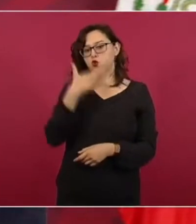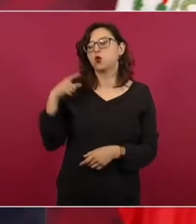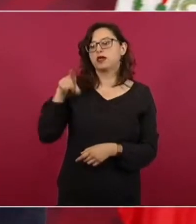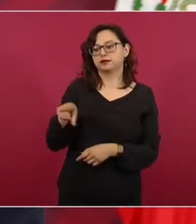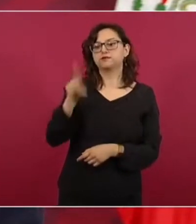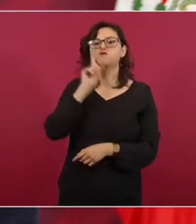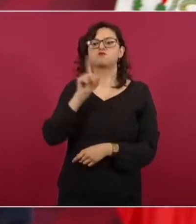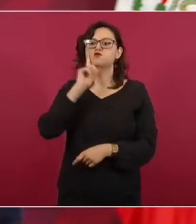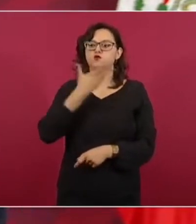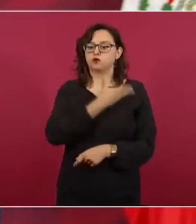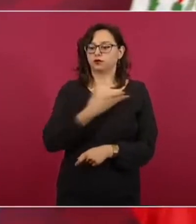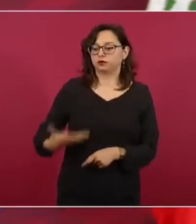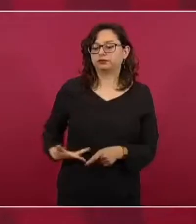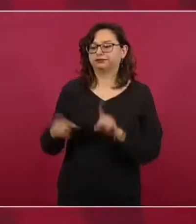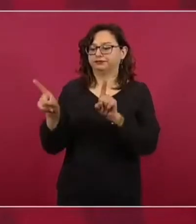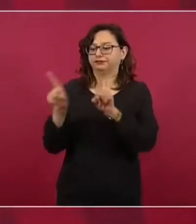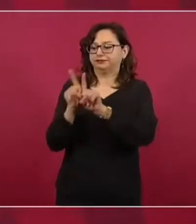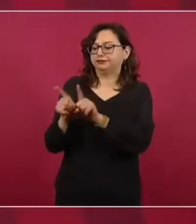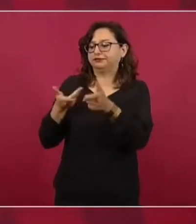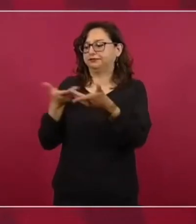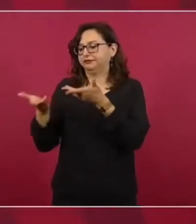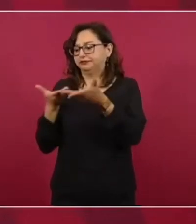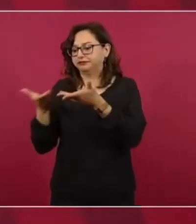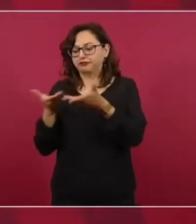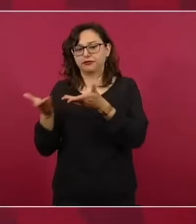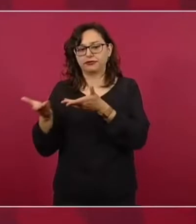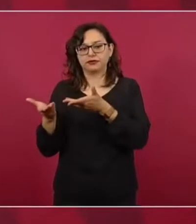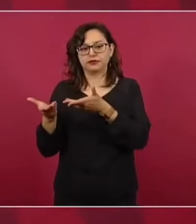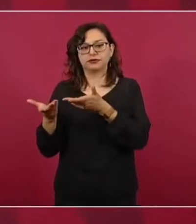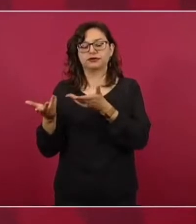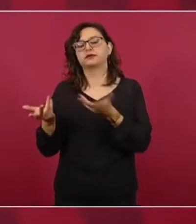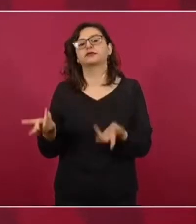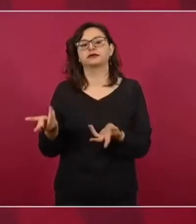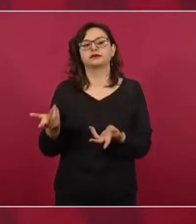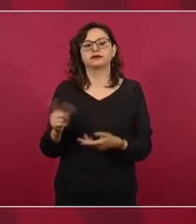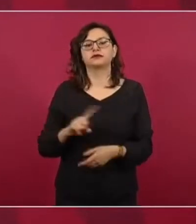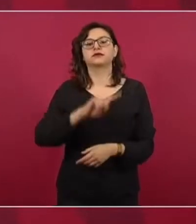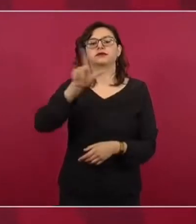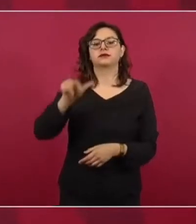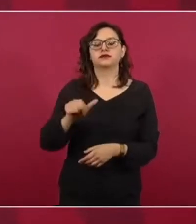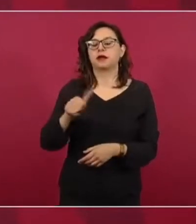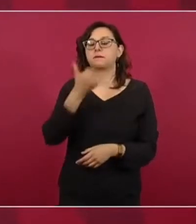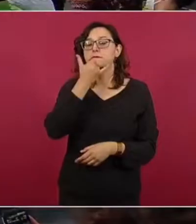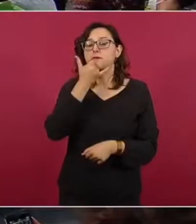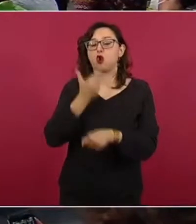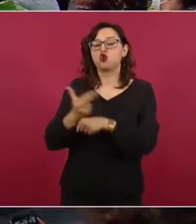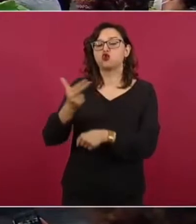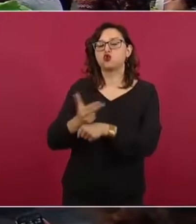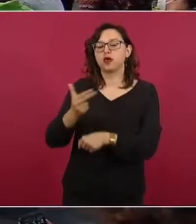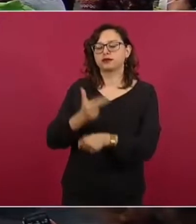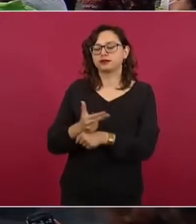luego vamos a estar con el primer ministro de Belice